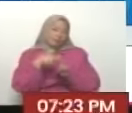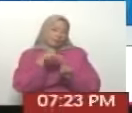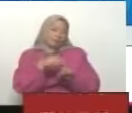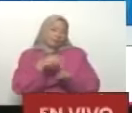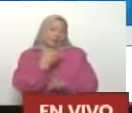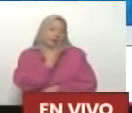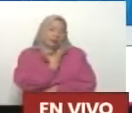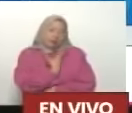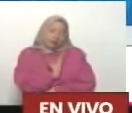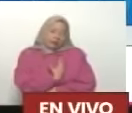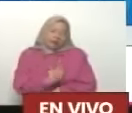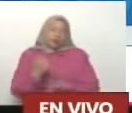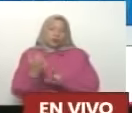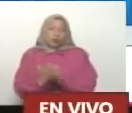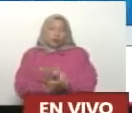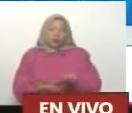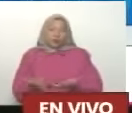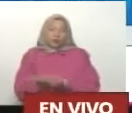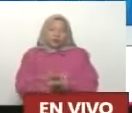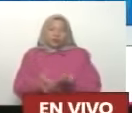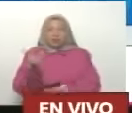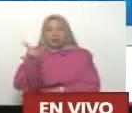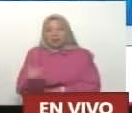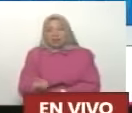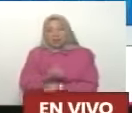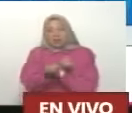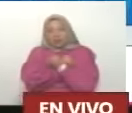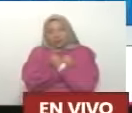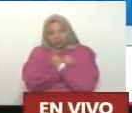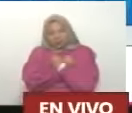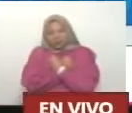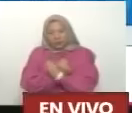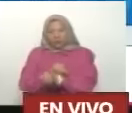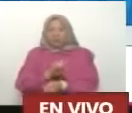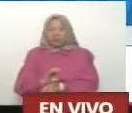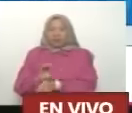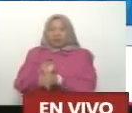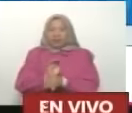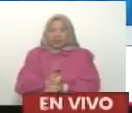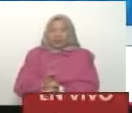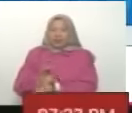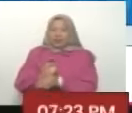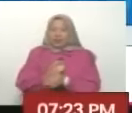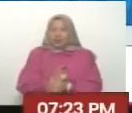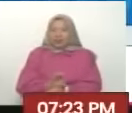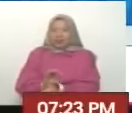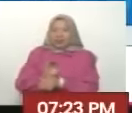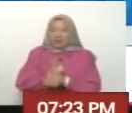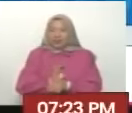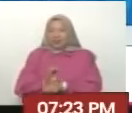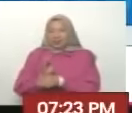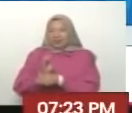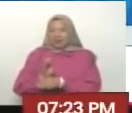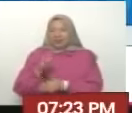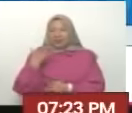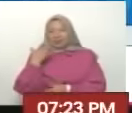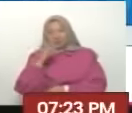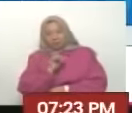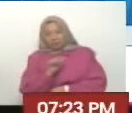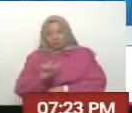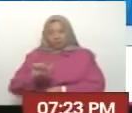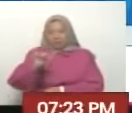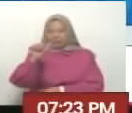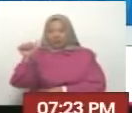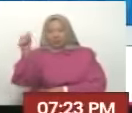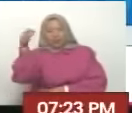pesares Siempre hay alguien que lo cuida Siempre hay alguien que lo quiere Ay, ay, ay,